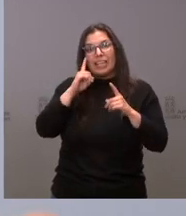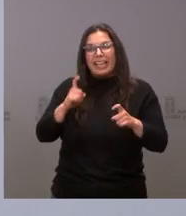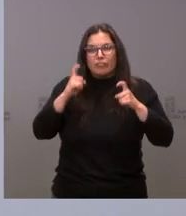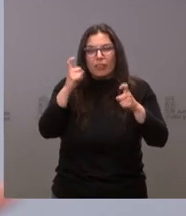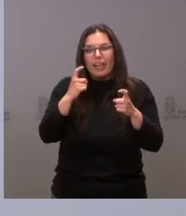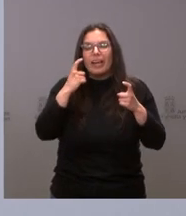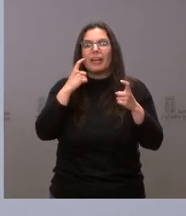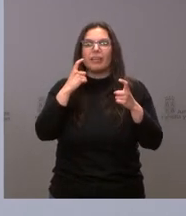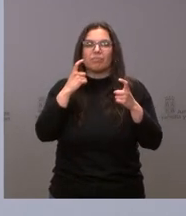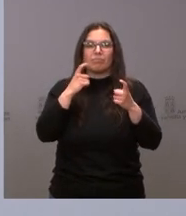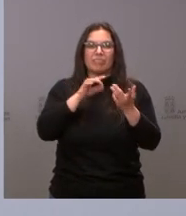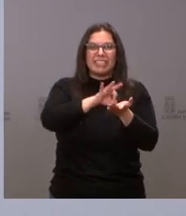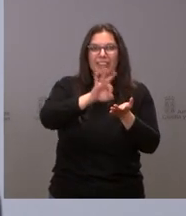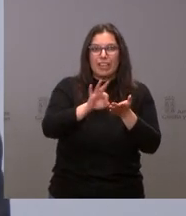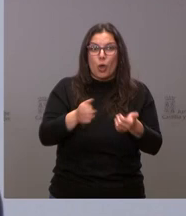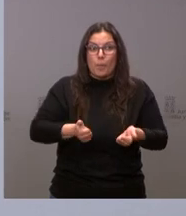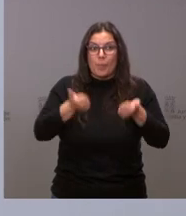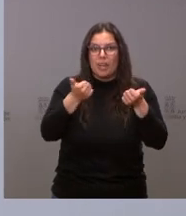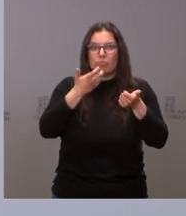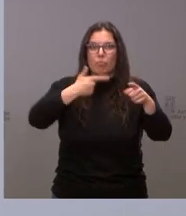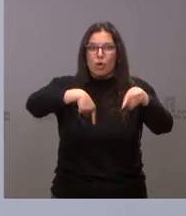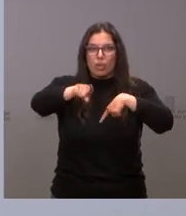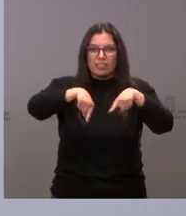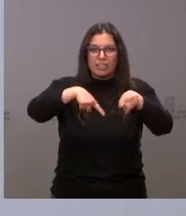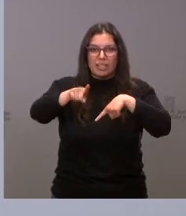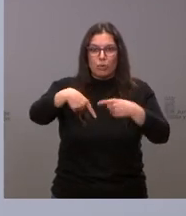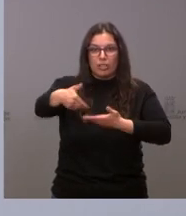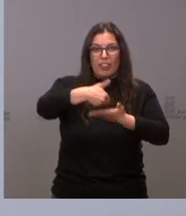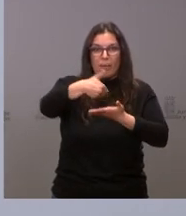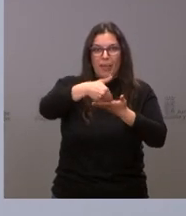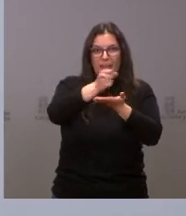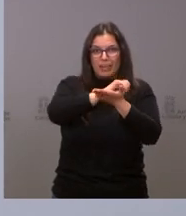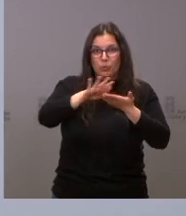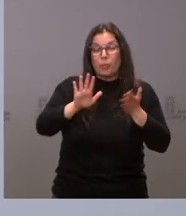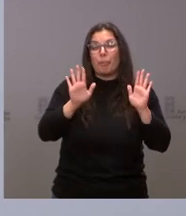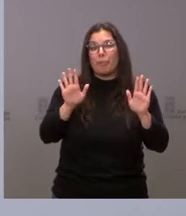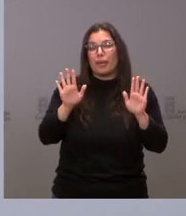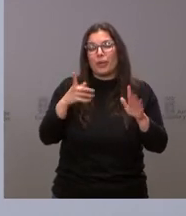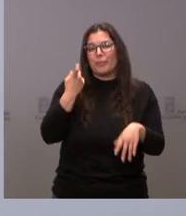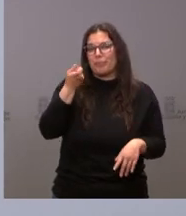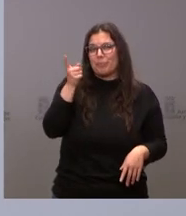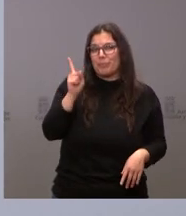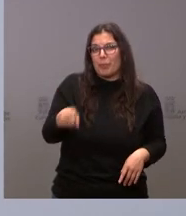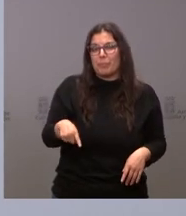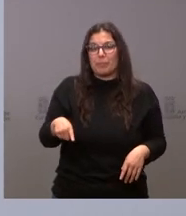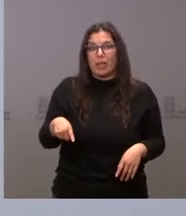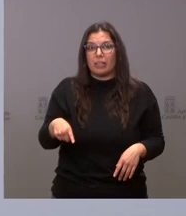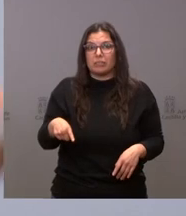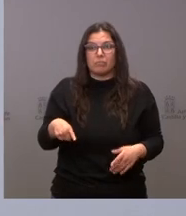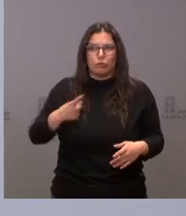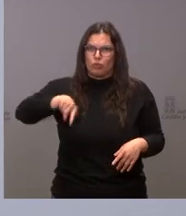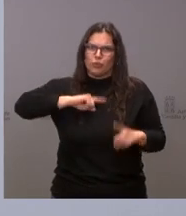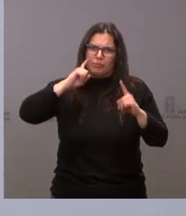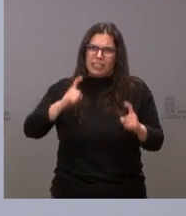desde el transporte gratuito a la demanda pero necesitamos también estamos haciendo un